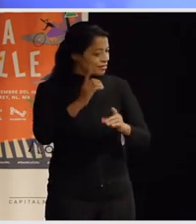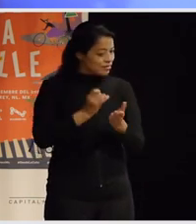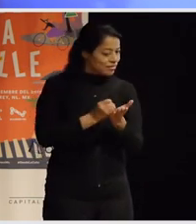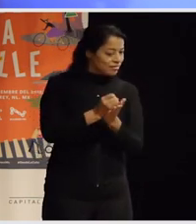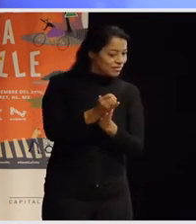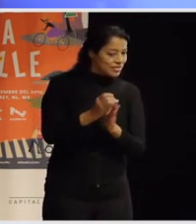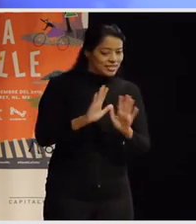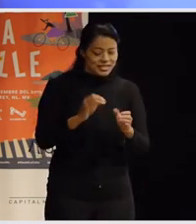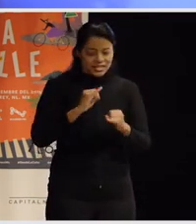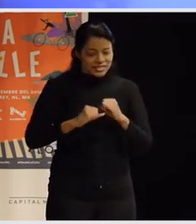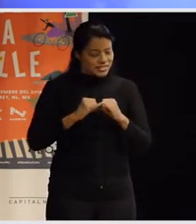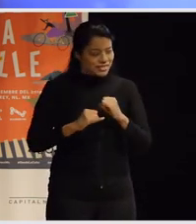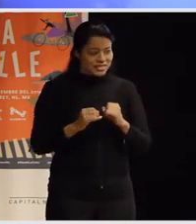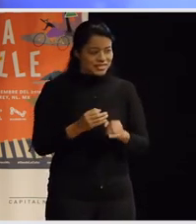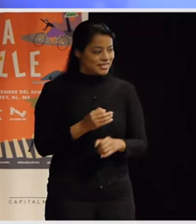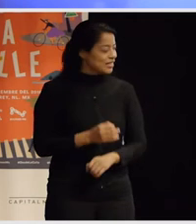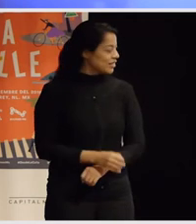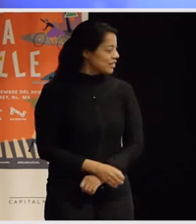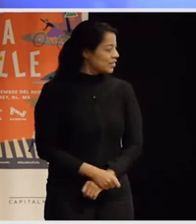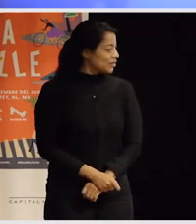y luego ya que estamos en los últimos tres segundos